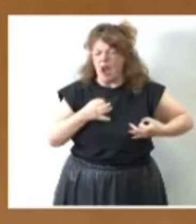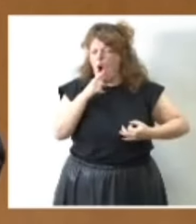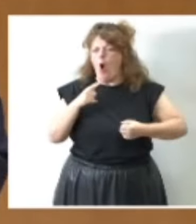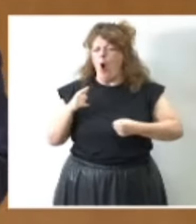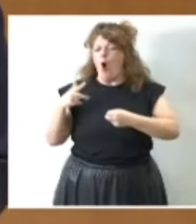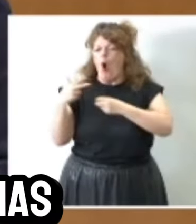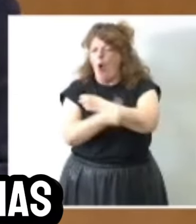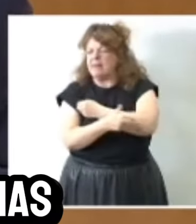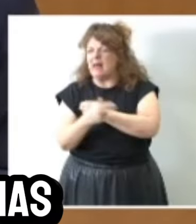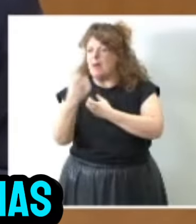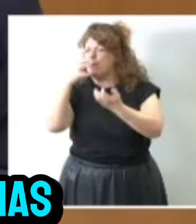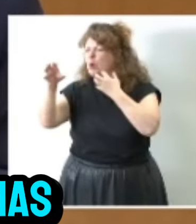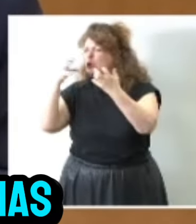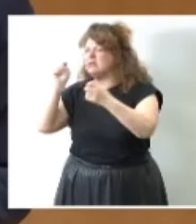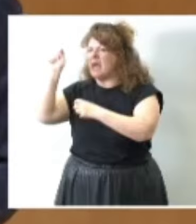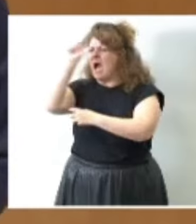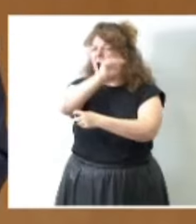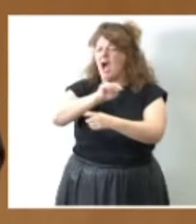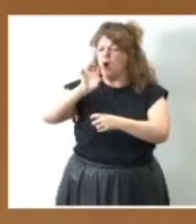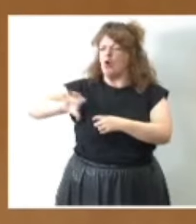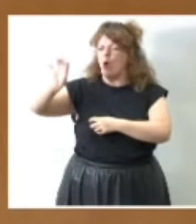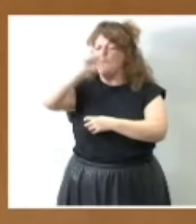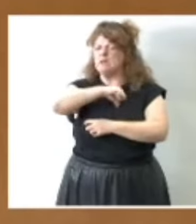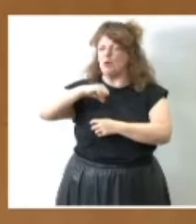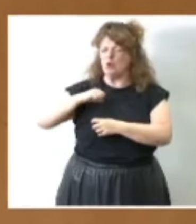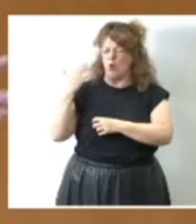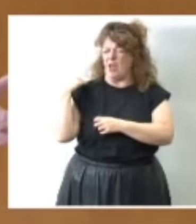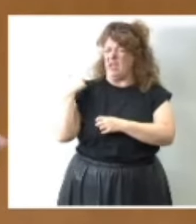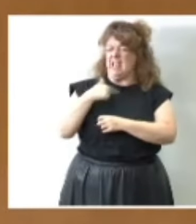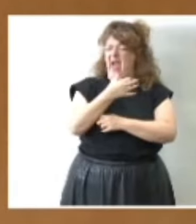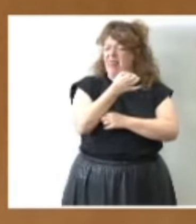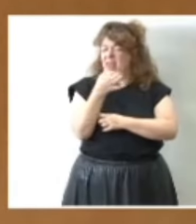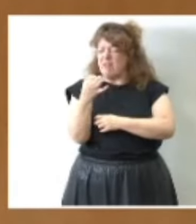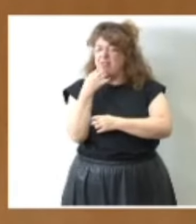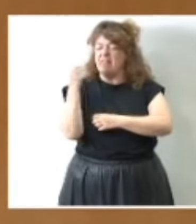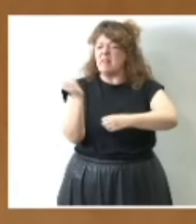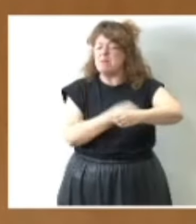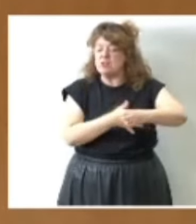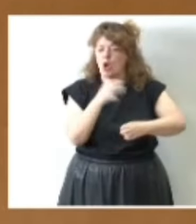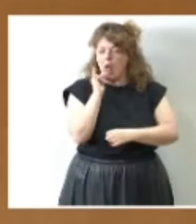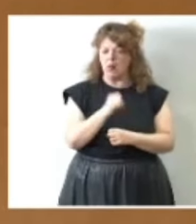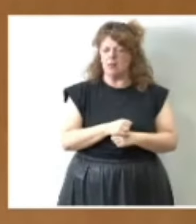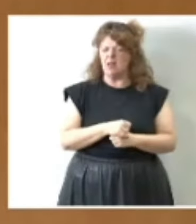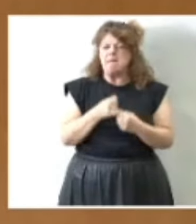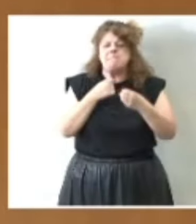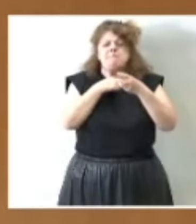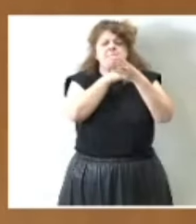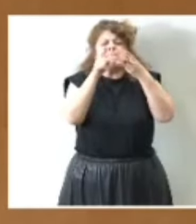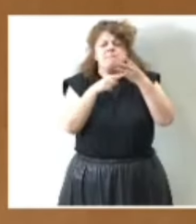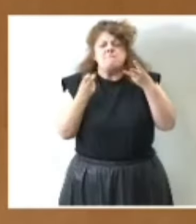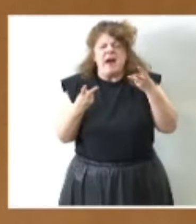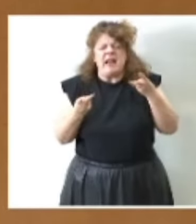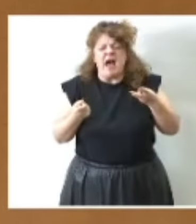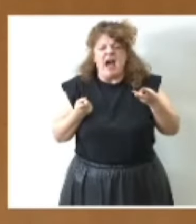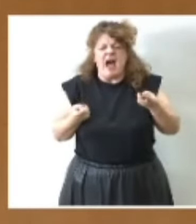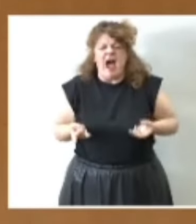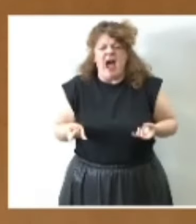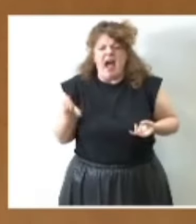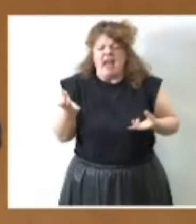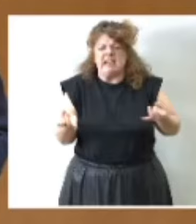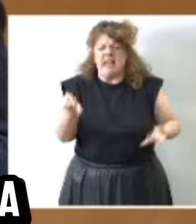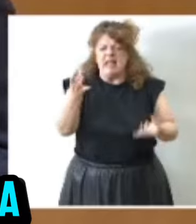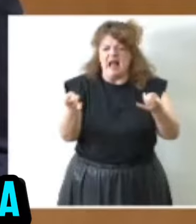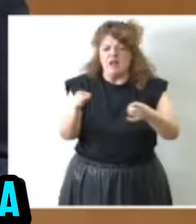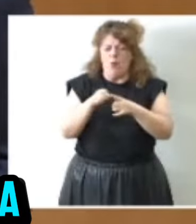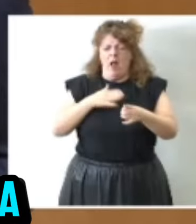protestas por parte de las comunidades autónomas que arrastran en los últimos años un déficit de inversión? ¿Para intentar no generar altazgos como el que se